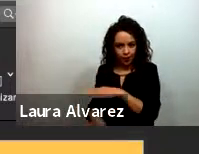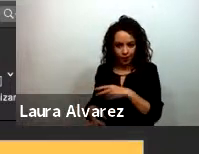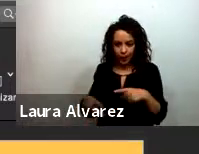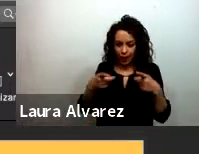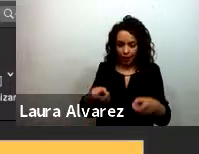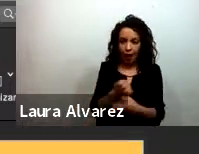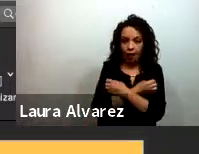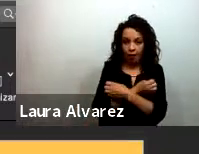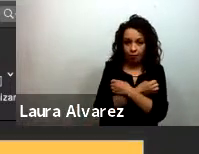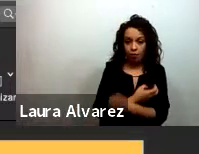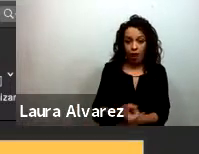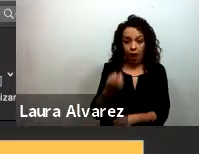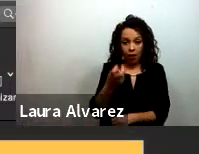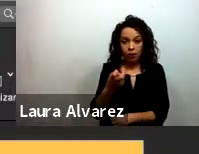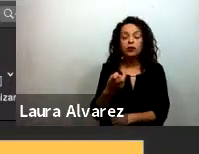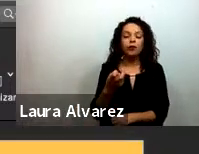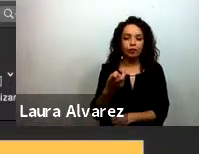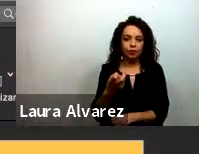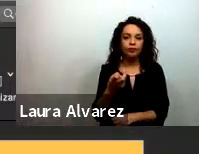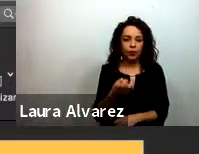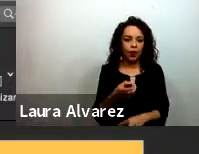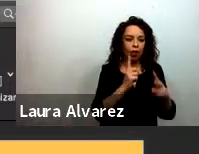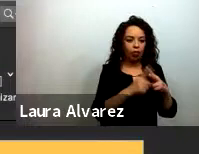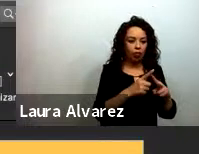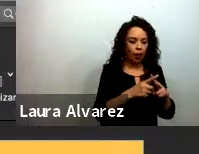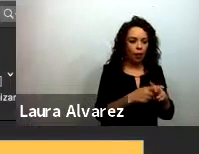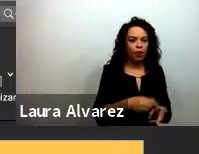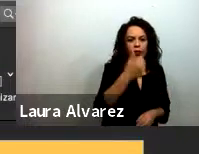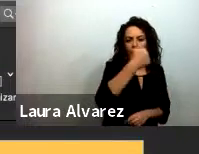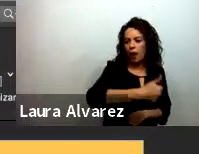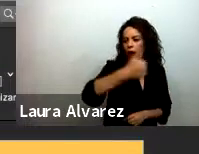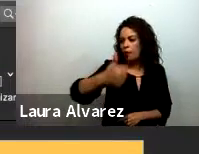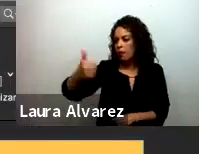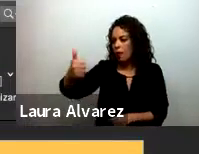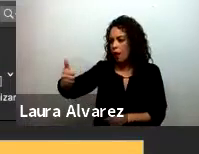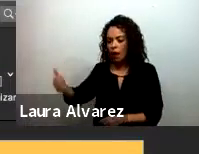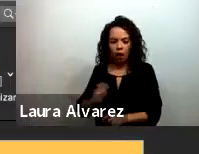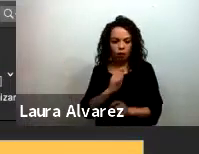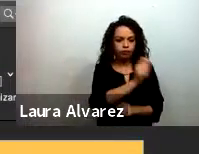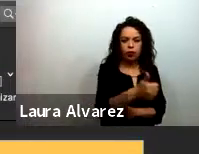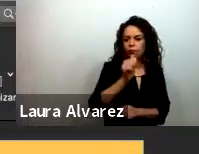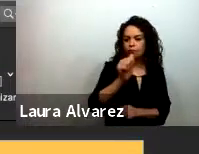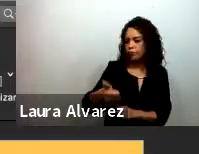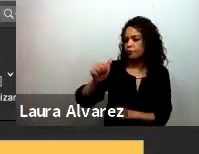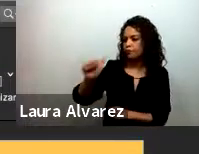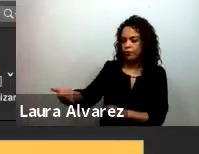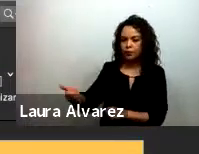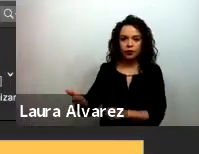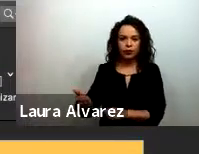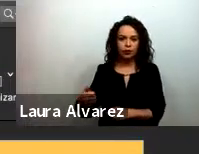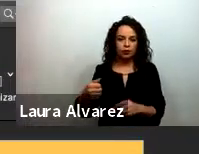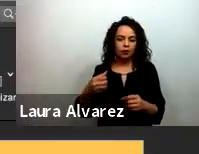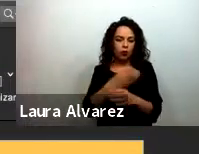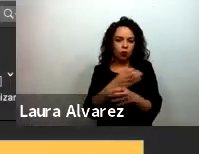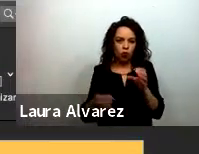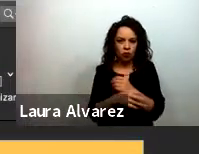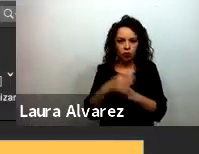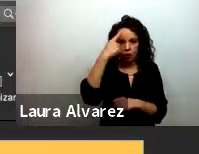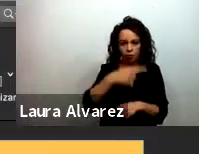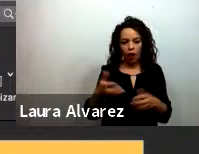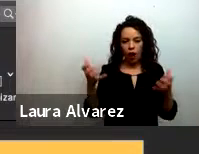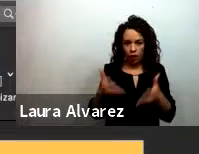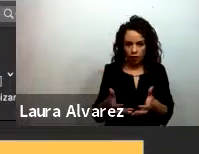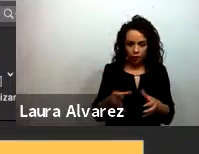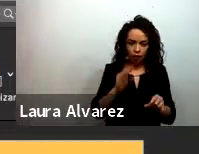nos dividimos distintas tareas algunas revisaban primero lo que hicimos fue mapear todo lo que teníamos de acuerdo a los temas propuestos